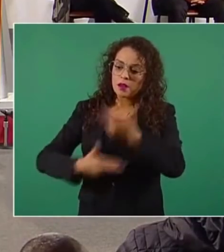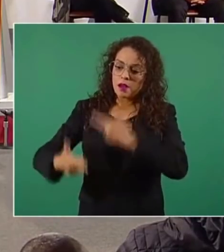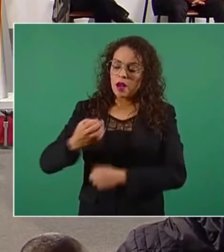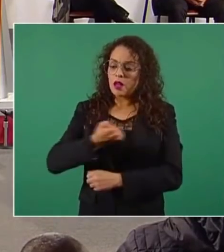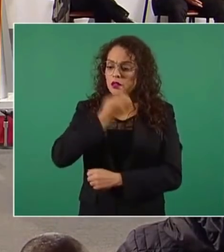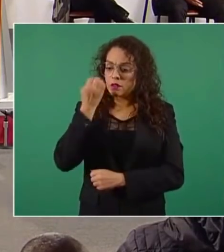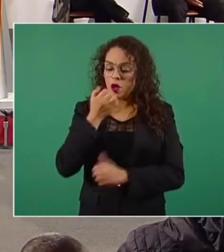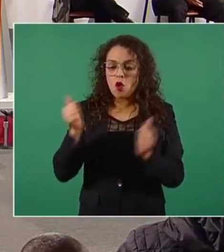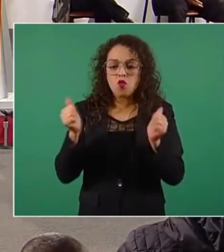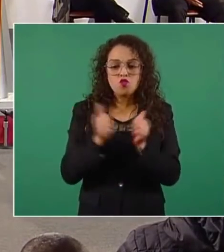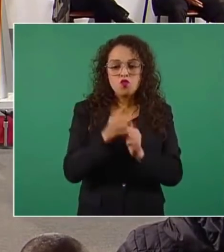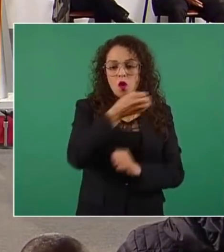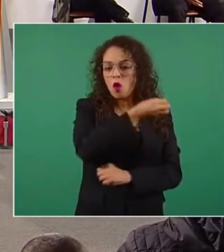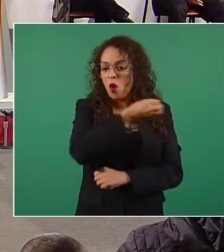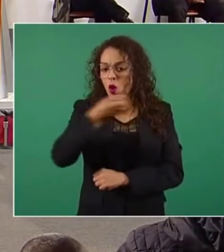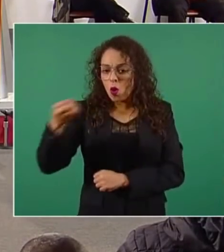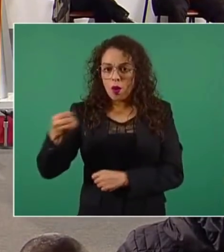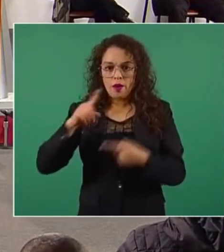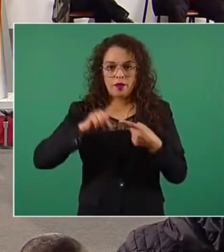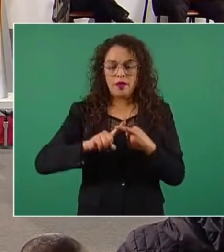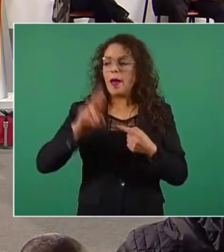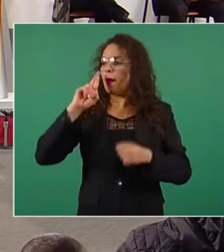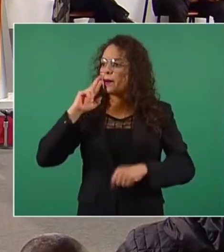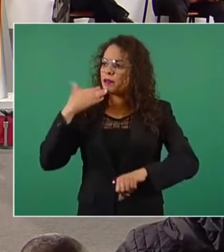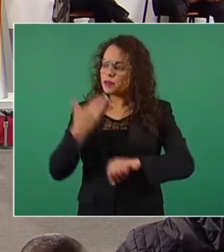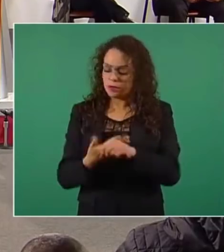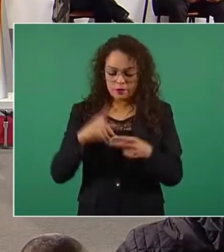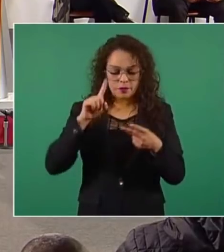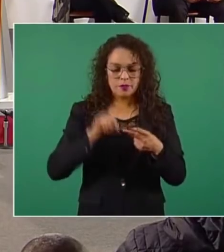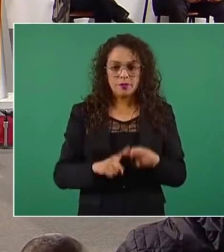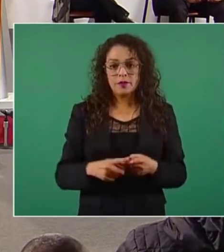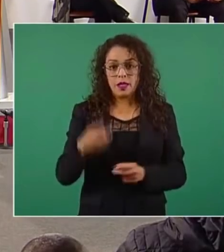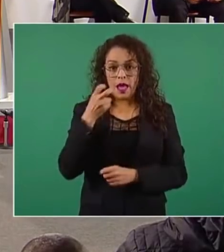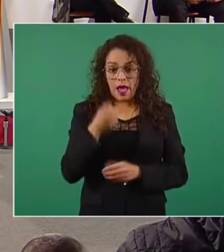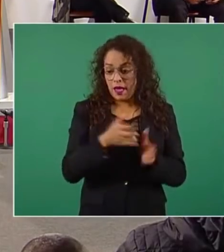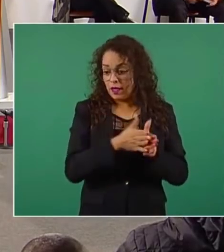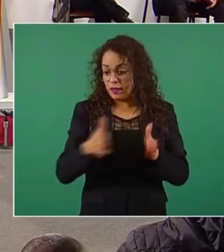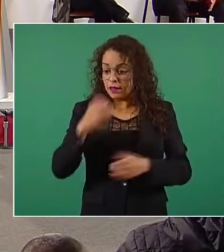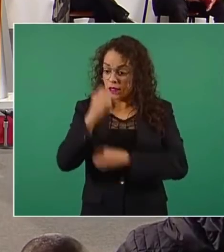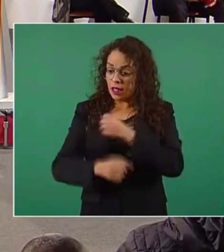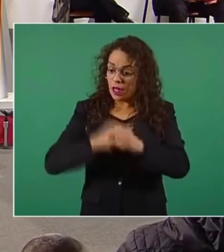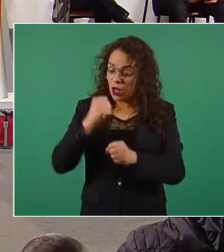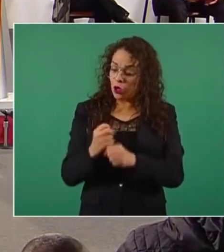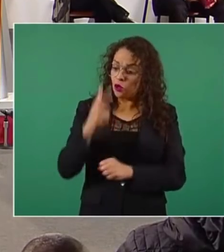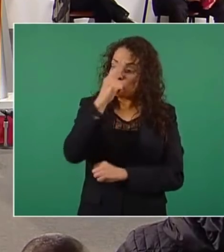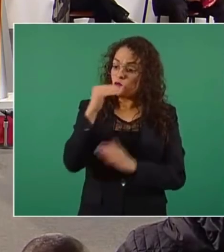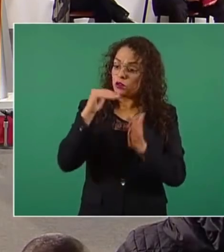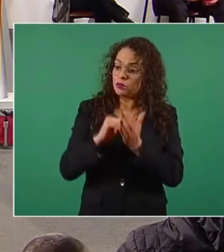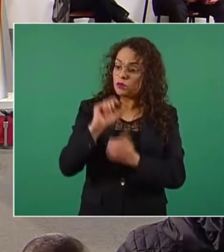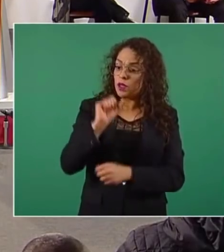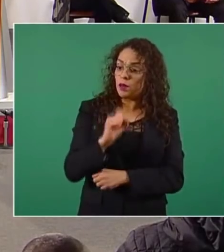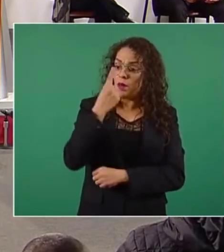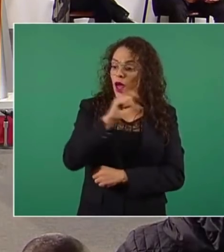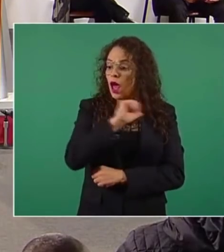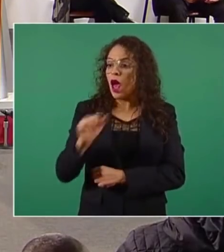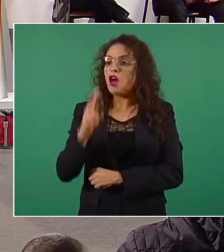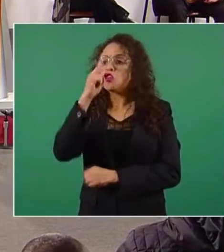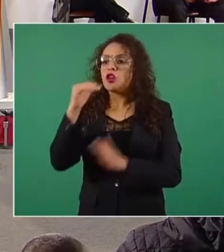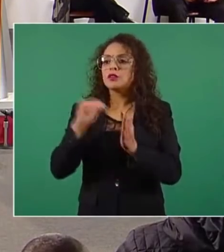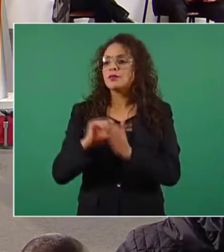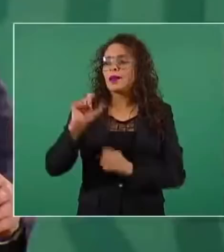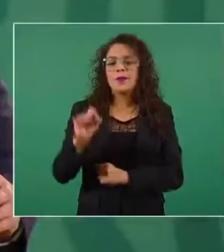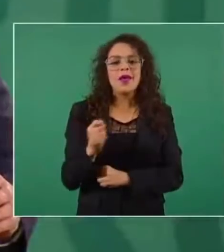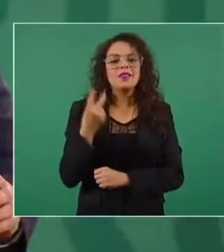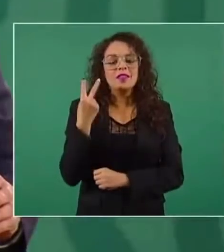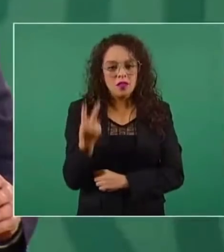ordenado y responsable en el ciclo escolar 2021-2022, fortaleciendo las